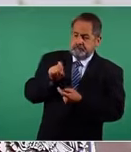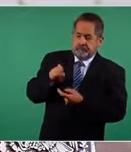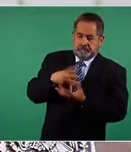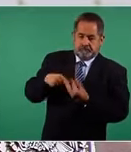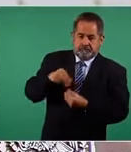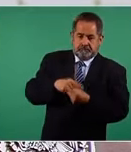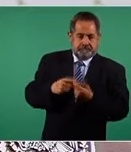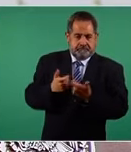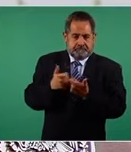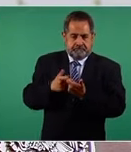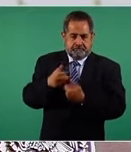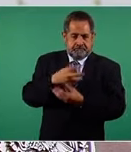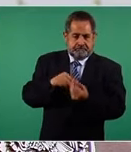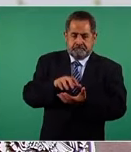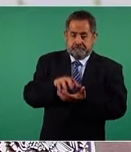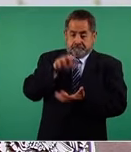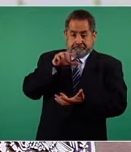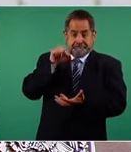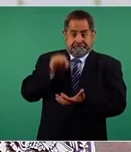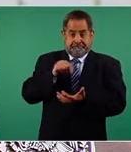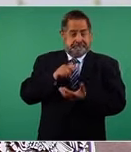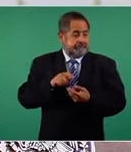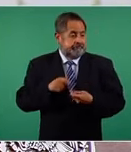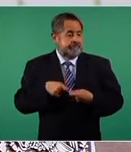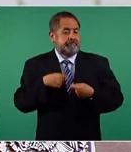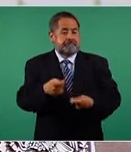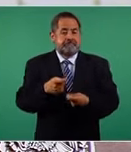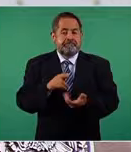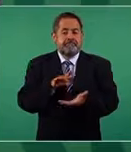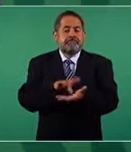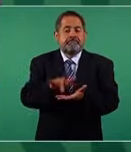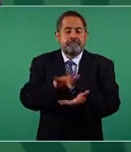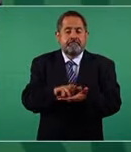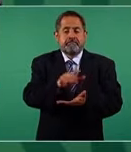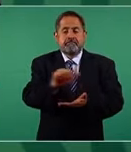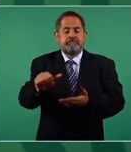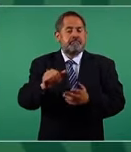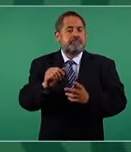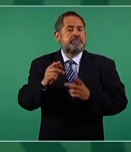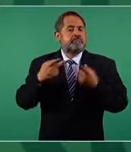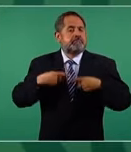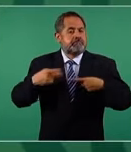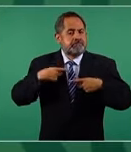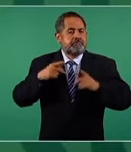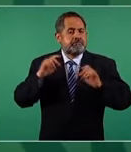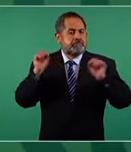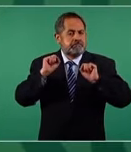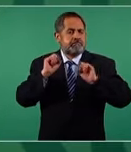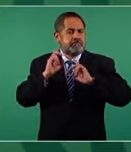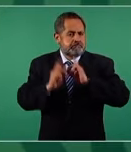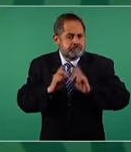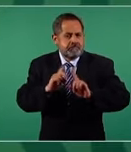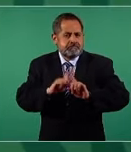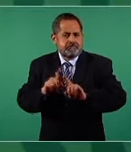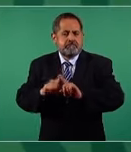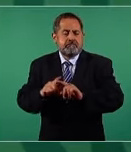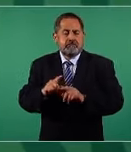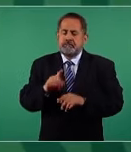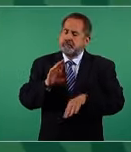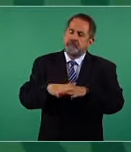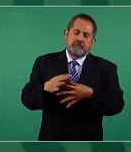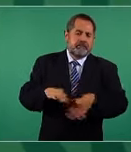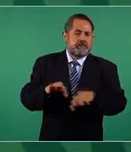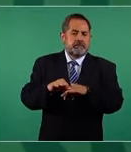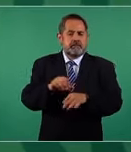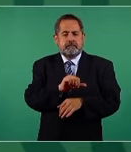de manera especial a los Paralímpicos que hicieron